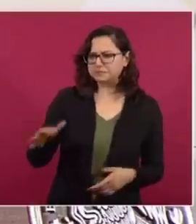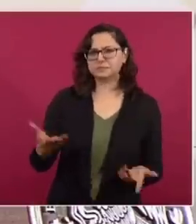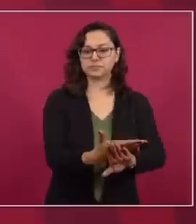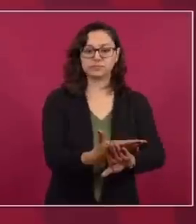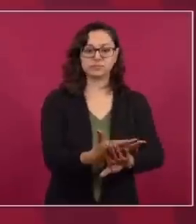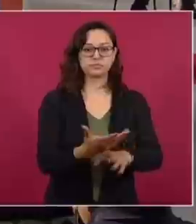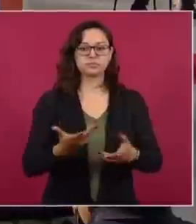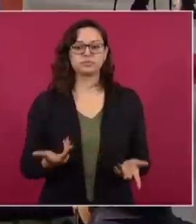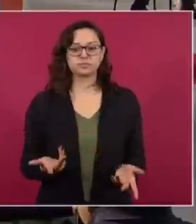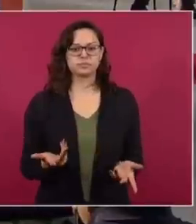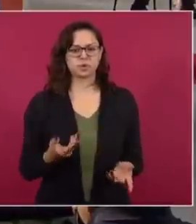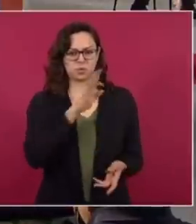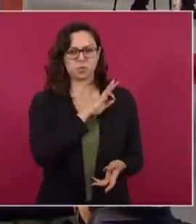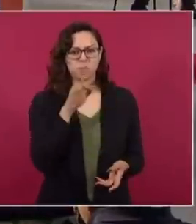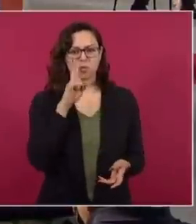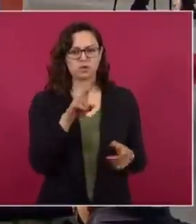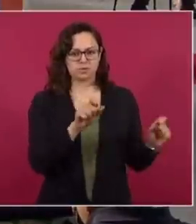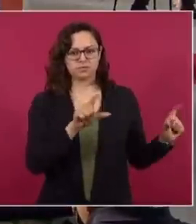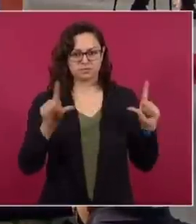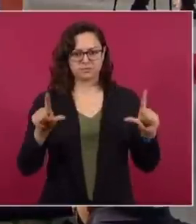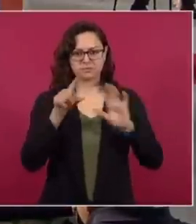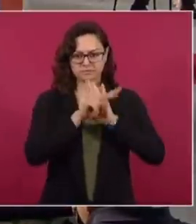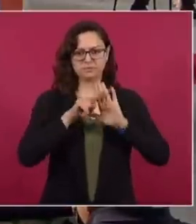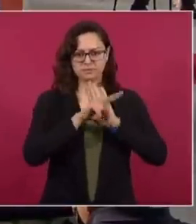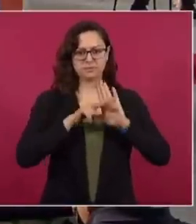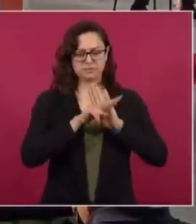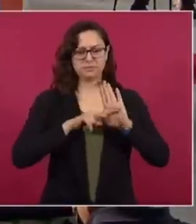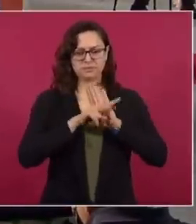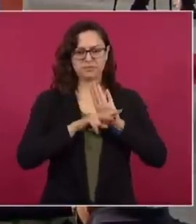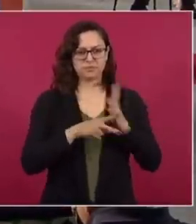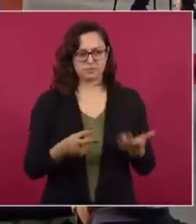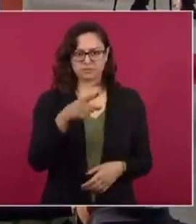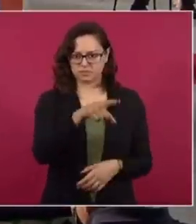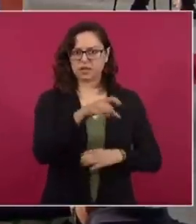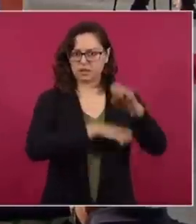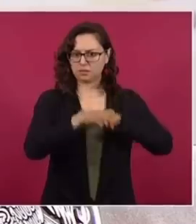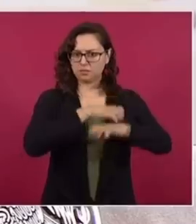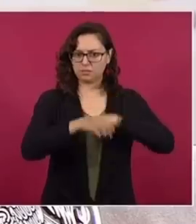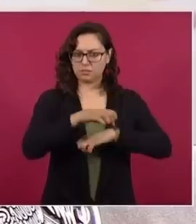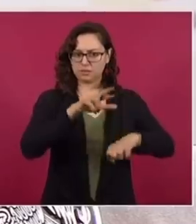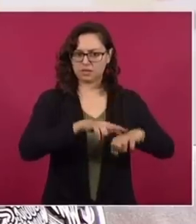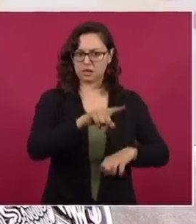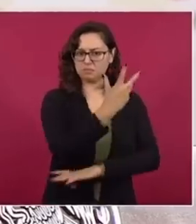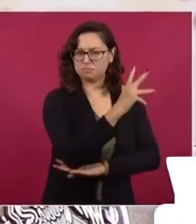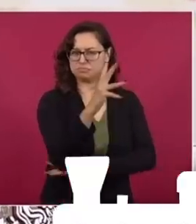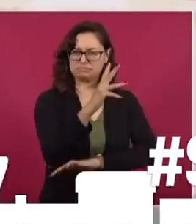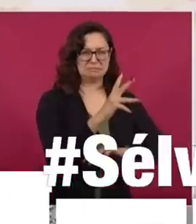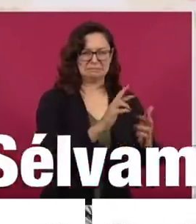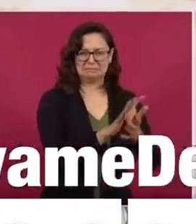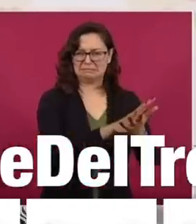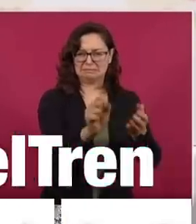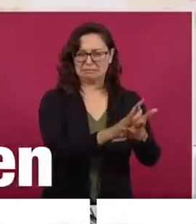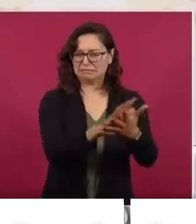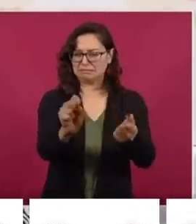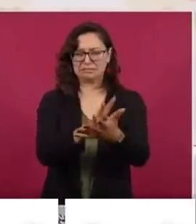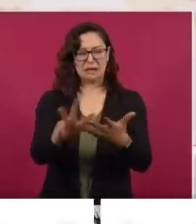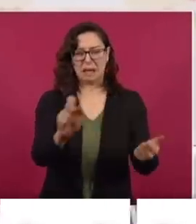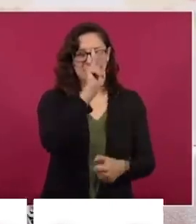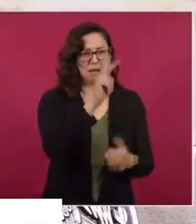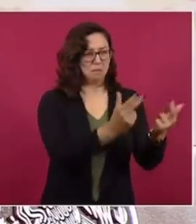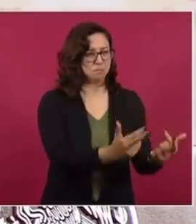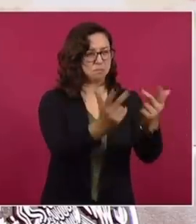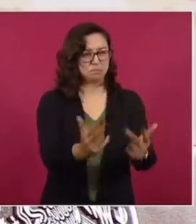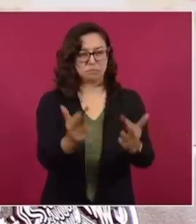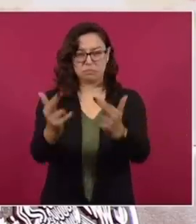haciendo Calica, por no pones los videos de la destrucción, que no vieron los ambientalistas estos, que está precisamente